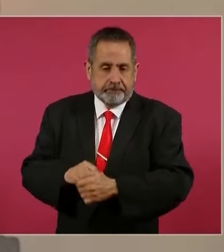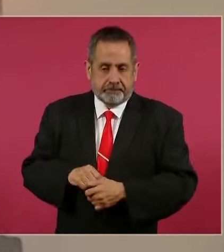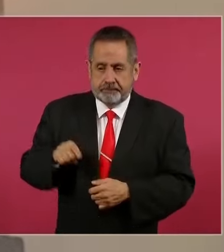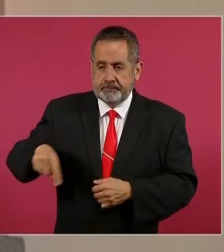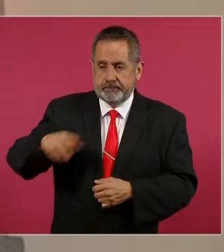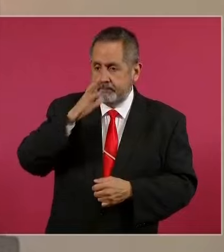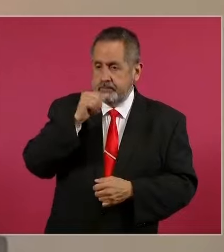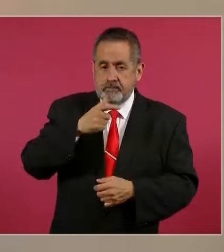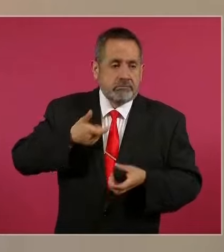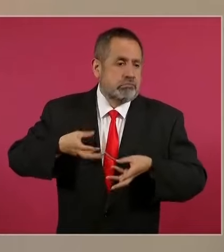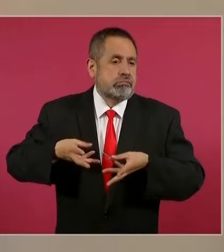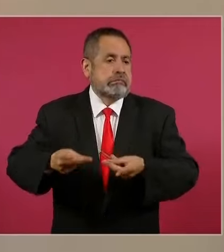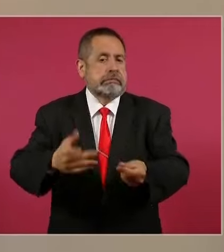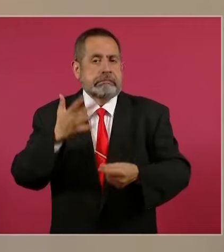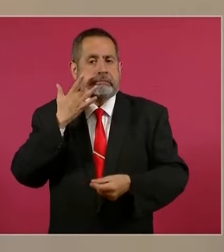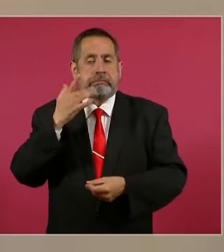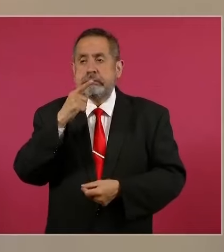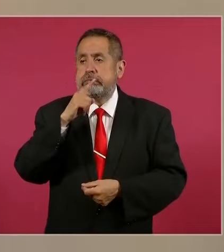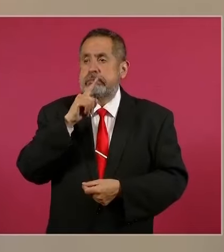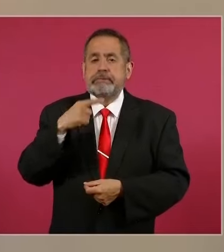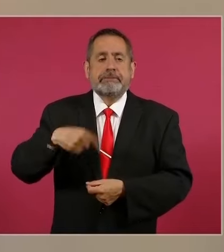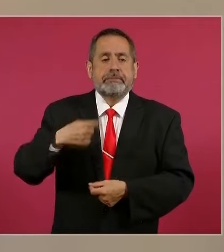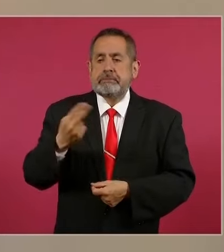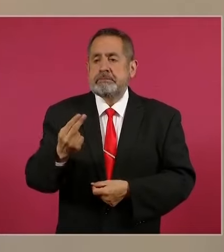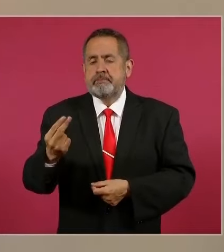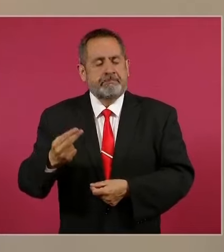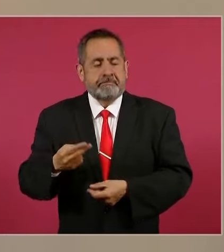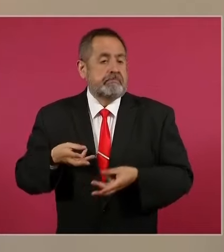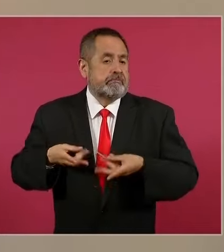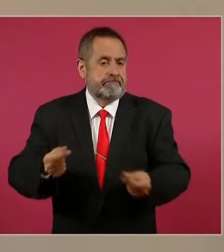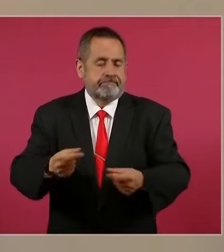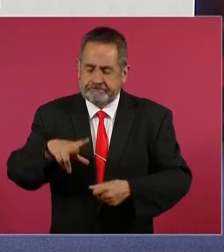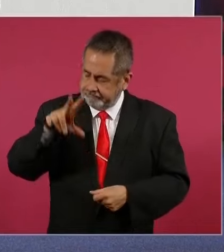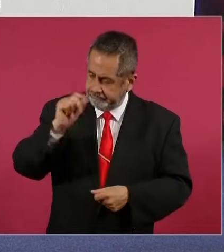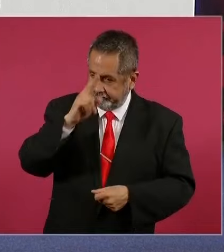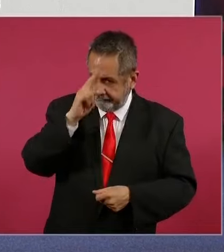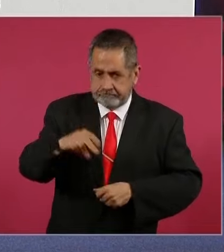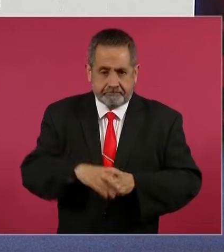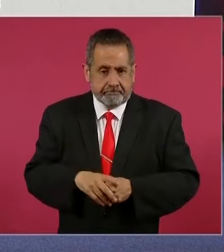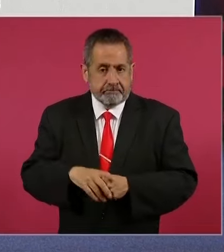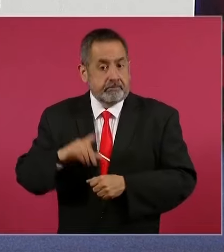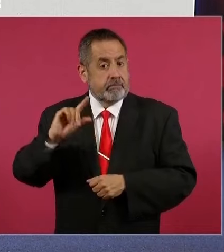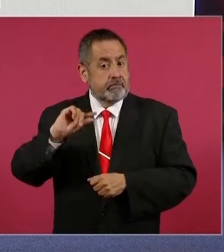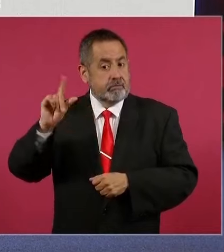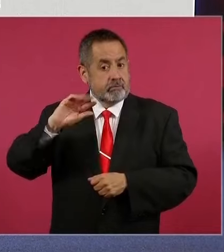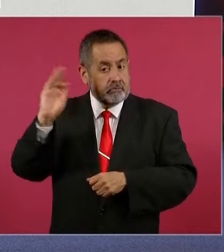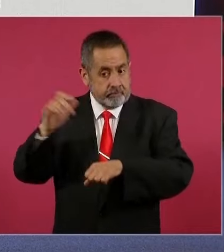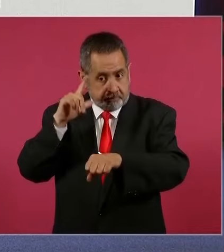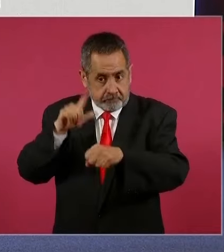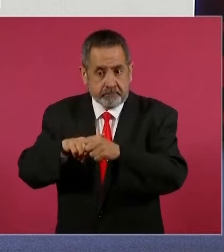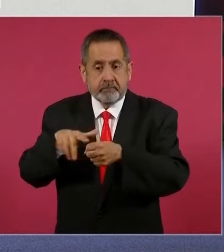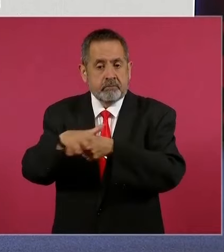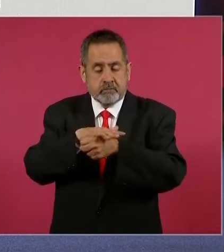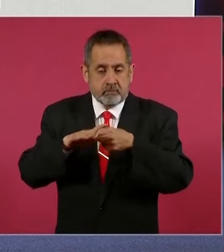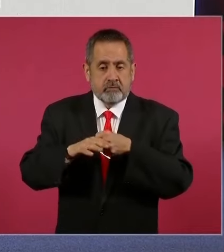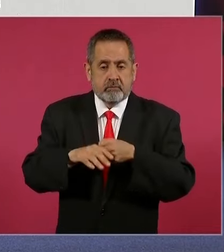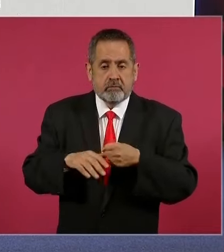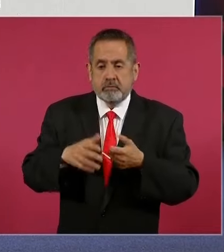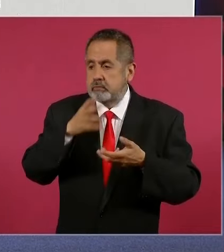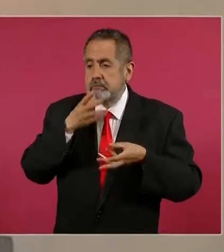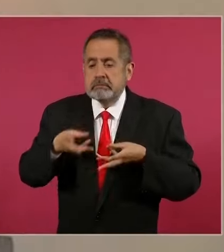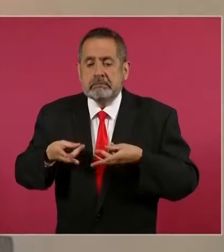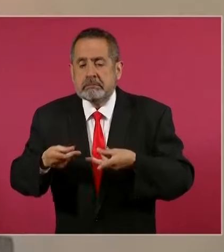contratación de gastos innecesarios. Las autoridades federales y locales deben eliminar entes